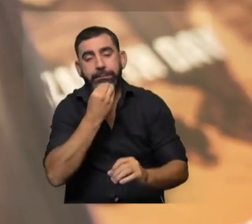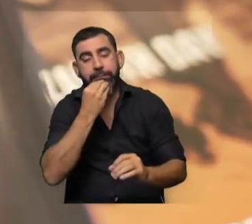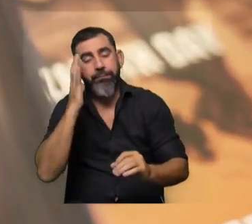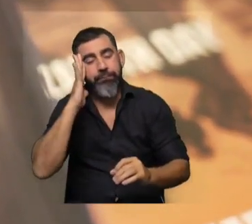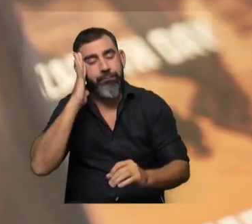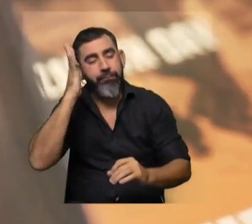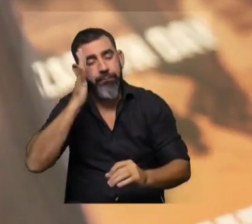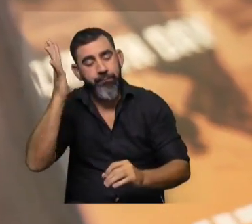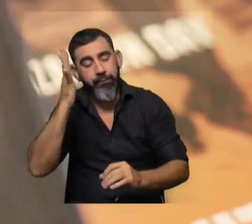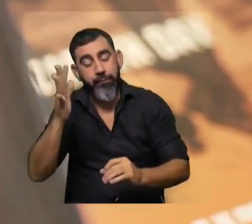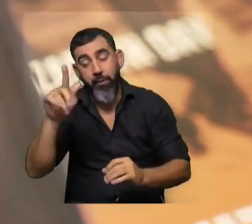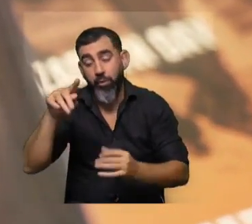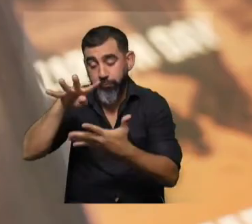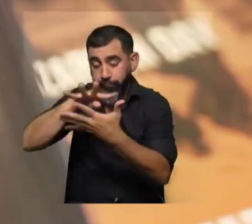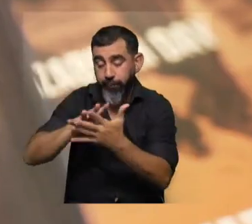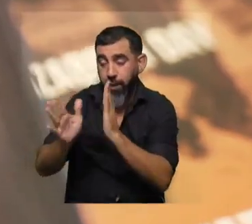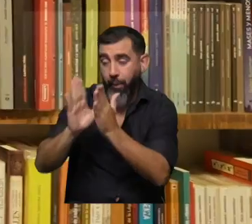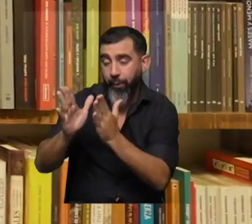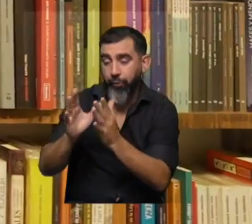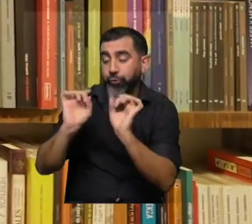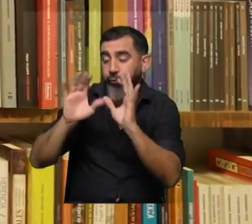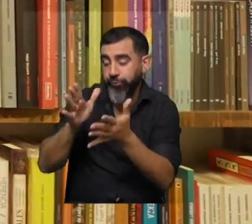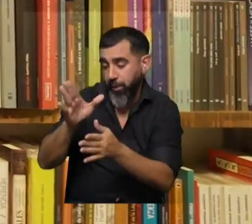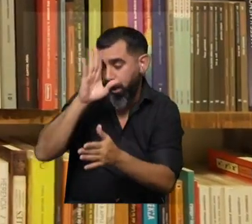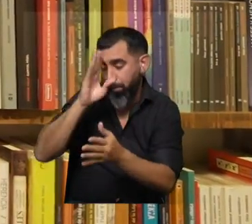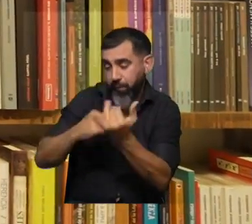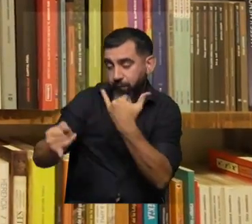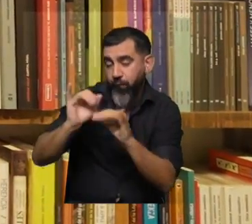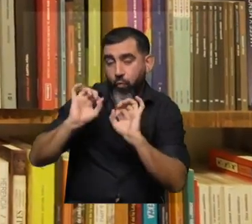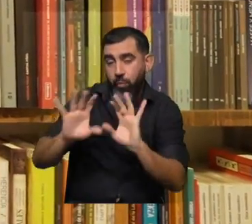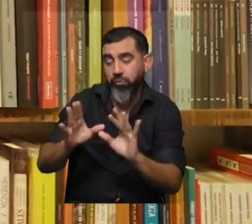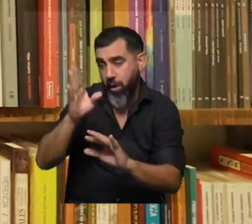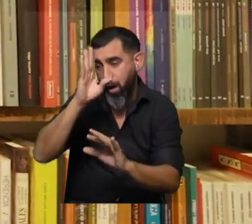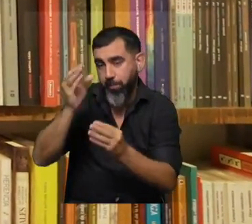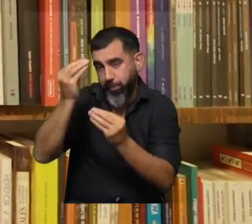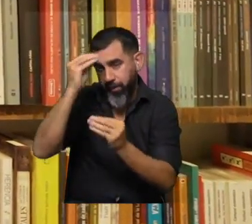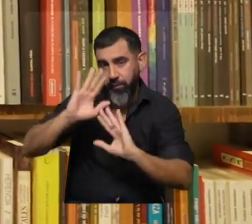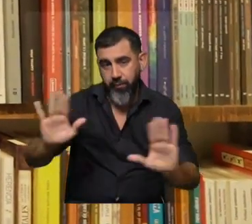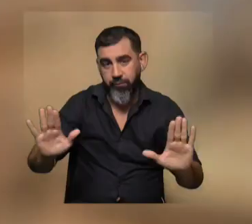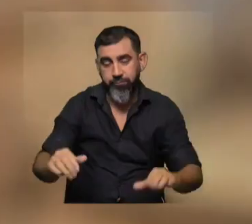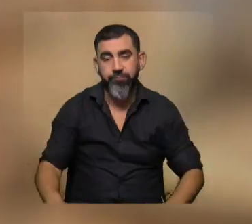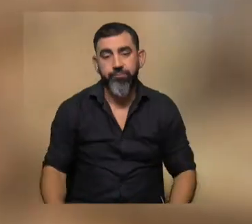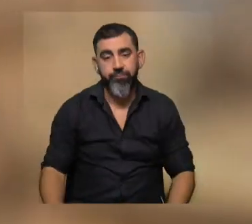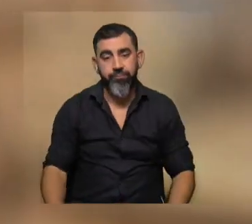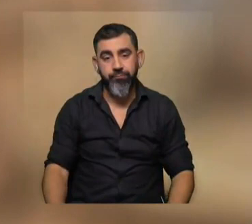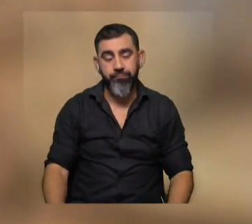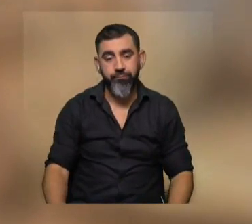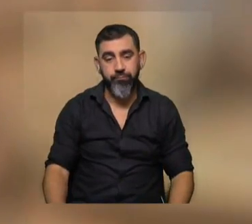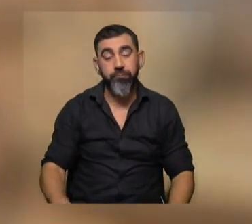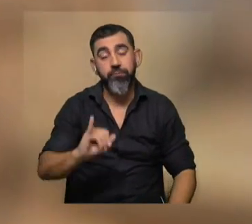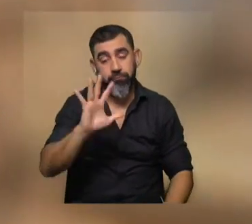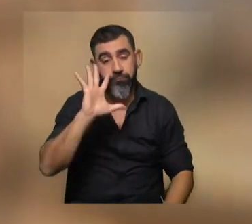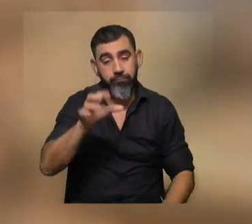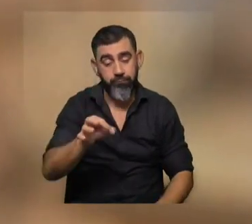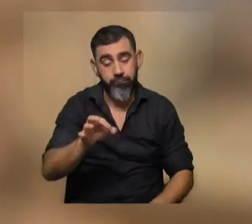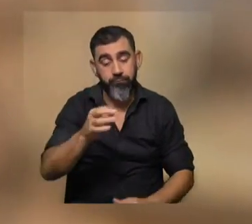imaginados, mientras que en un texto de derecho penal básicamente tenés información, que estás aprendiendo información. Y lo que se ha visto es que en estos